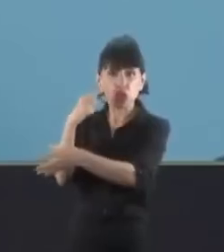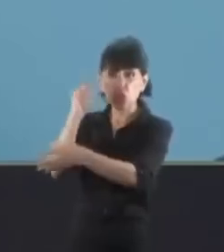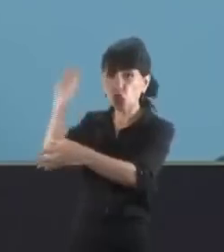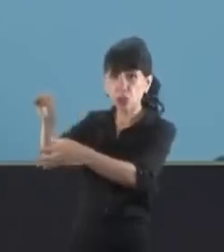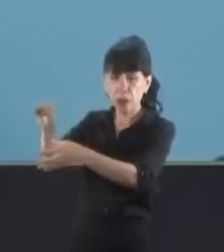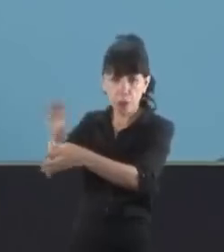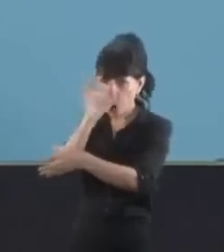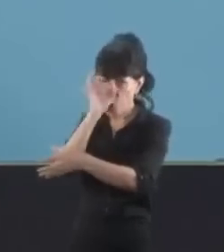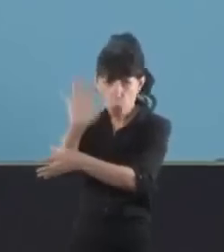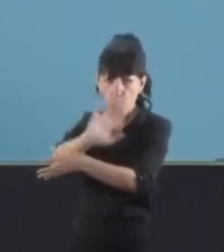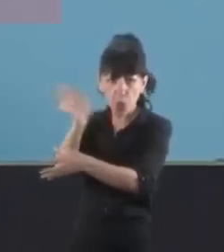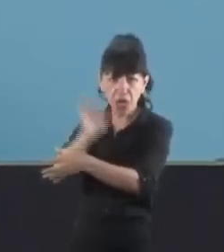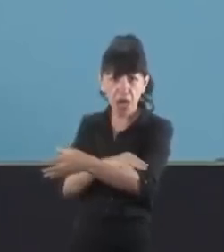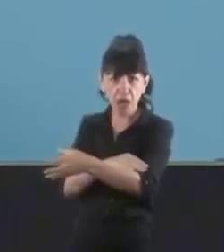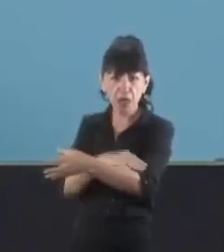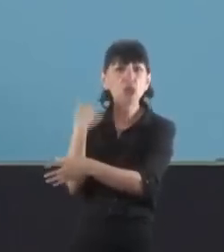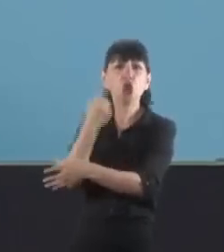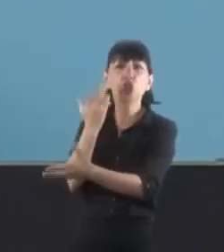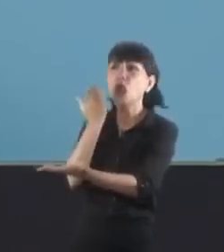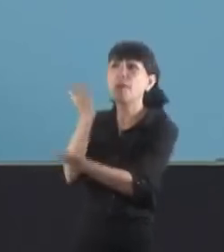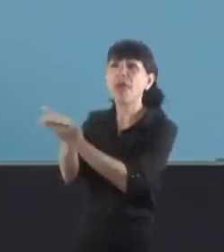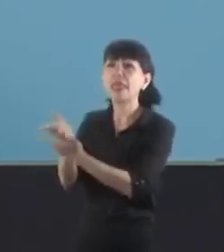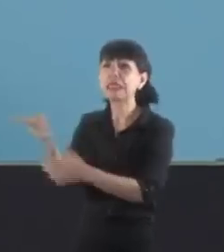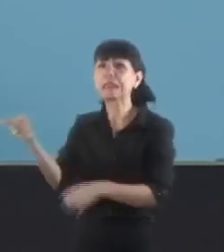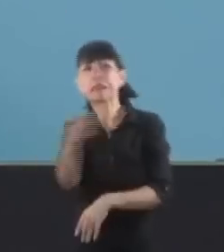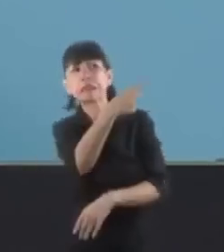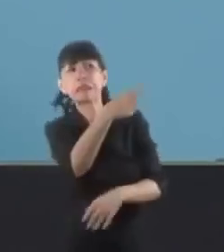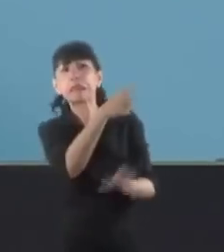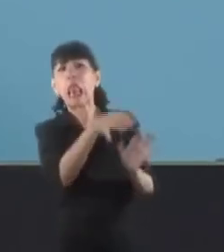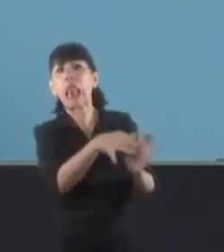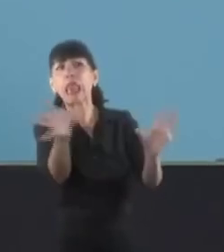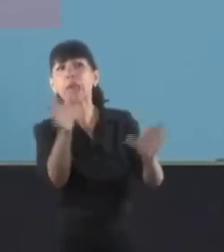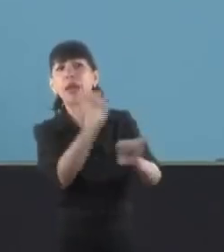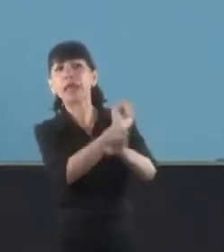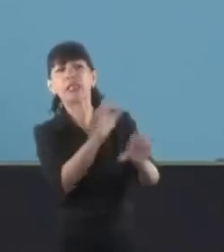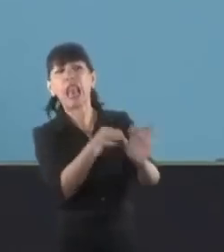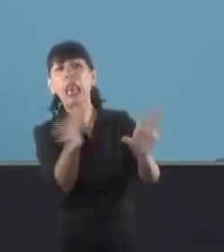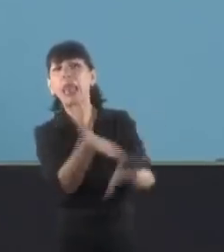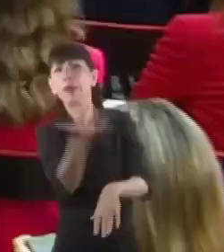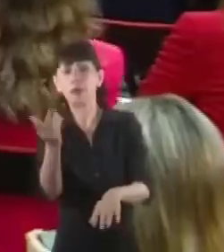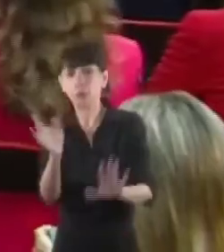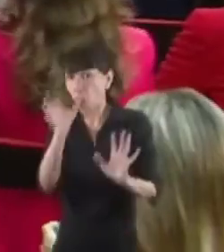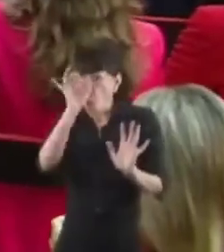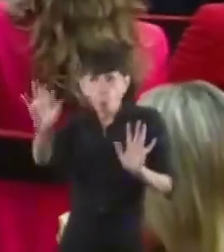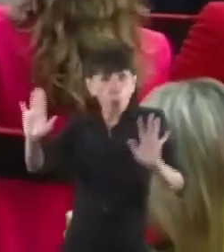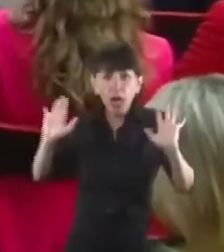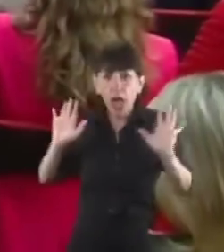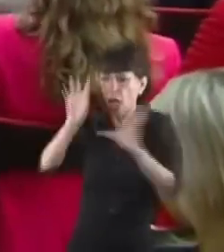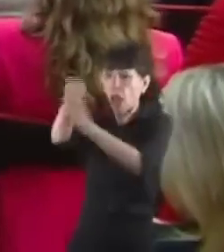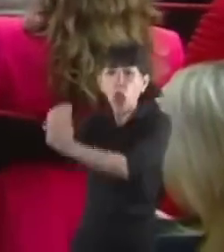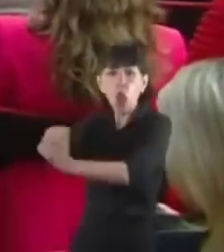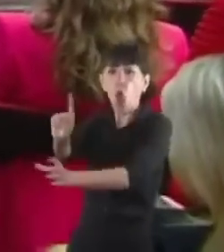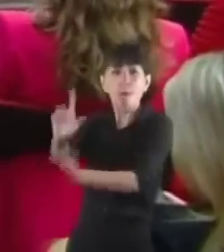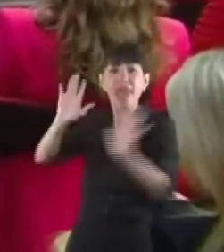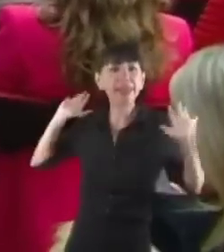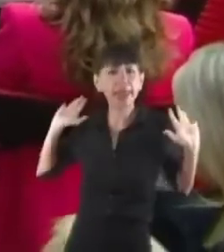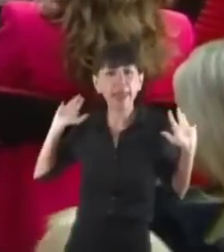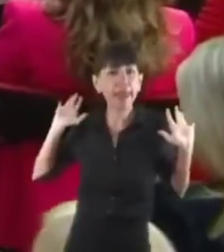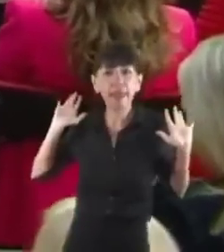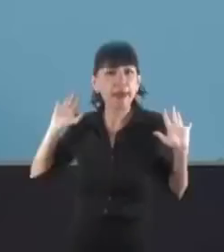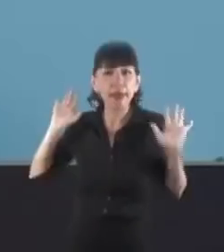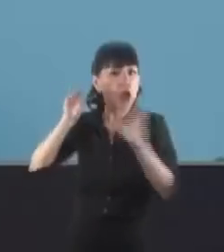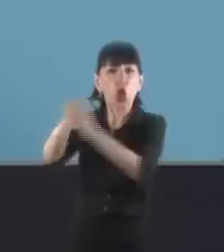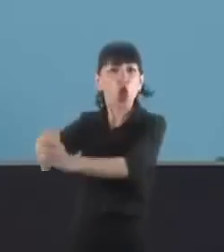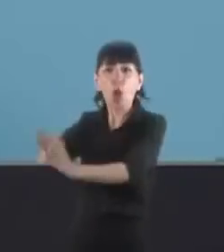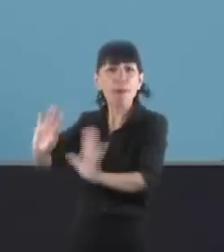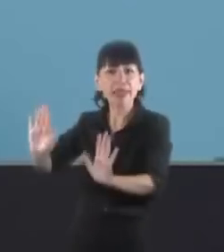gobierno, este trámite se vuelve innecesario. A los dos días de fallecida una persona se produce el bloqueo